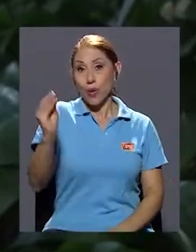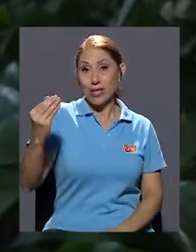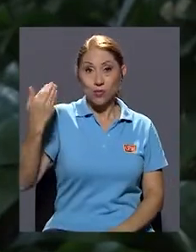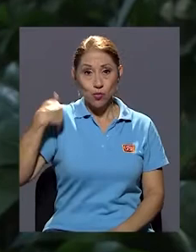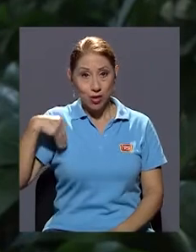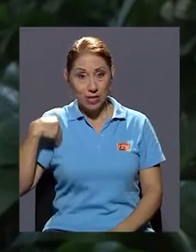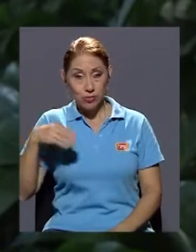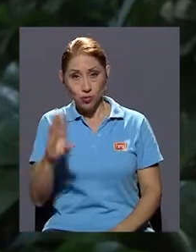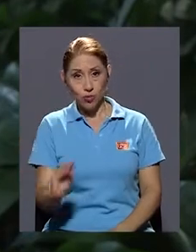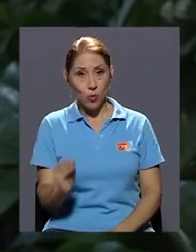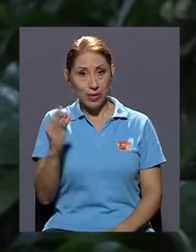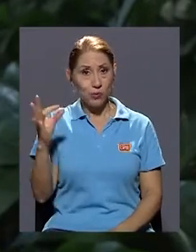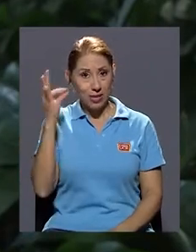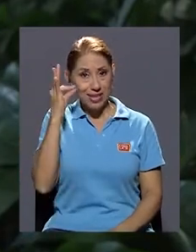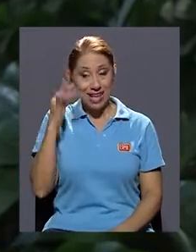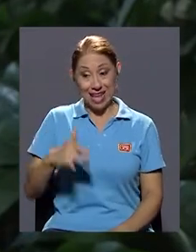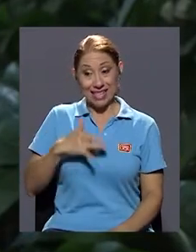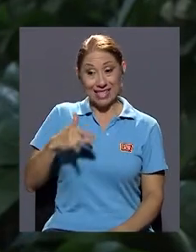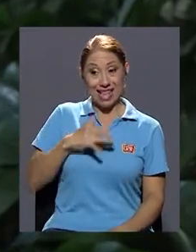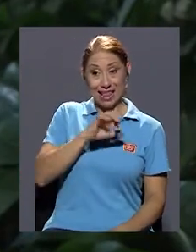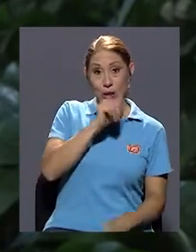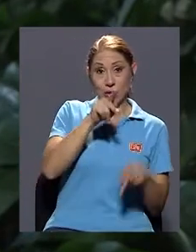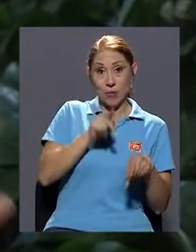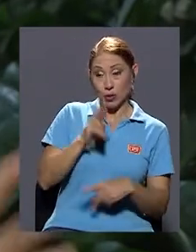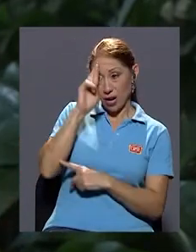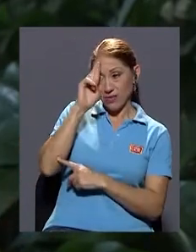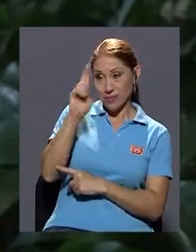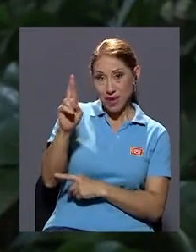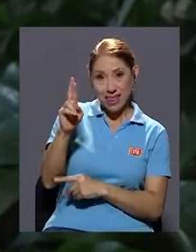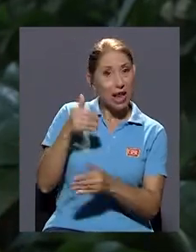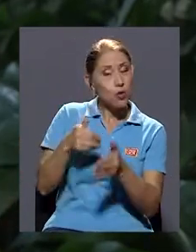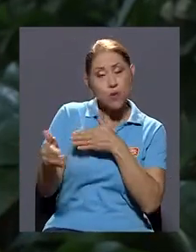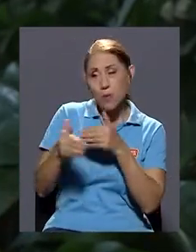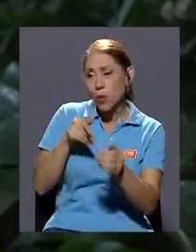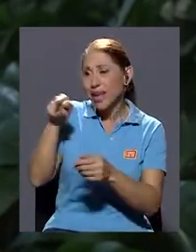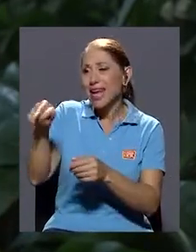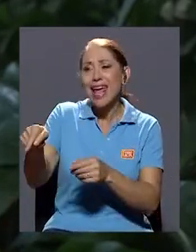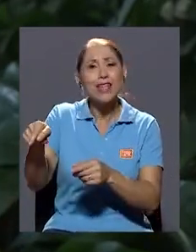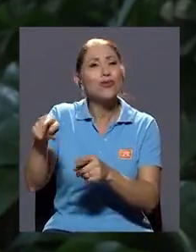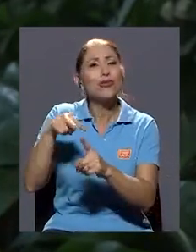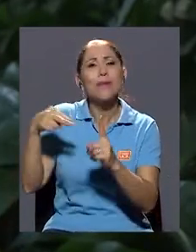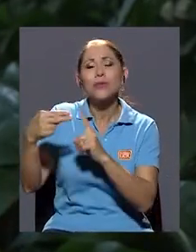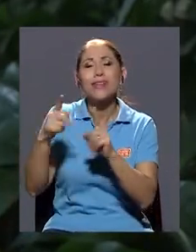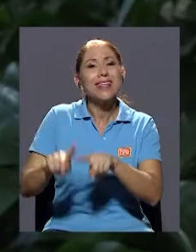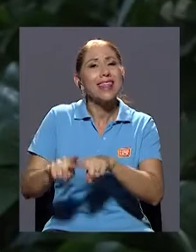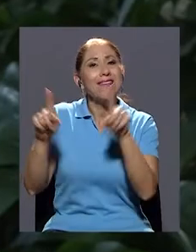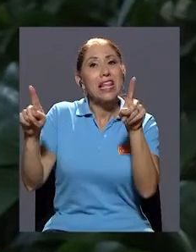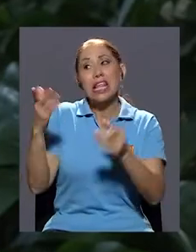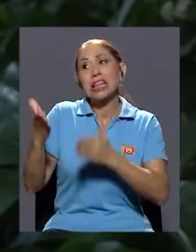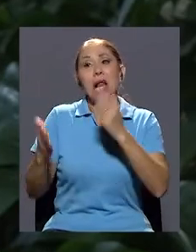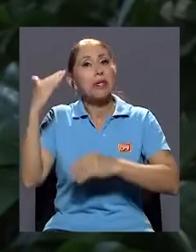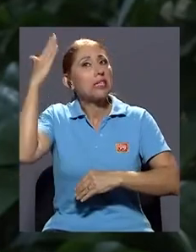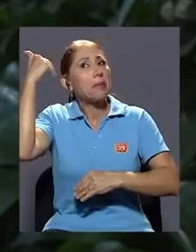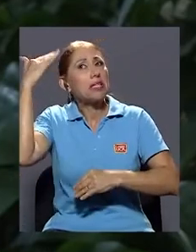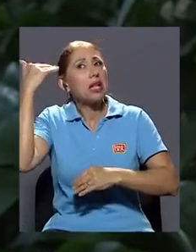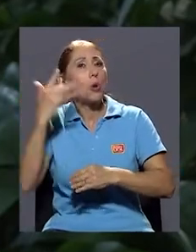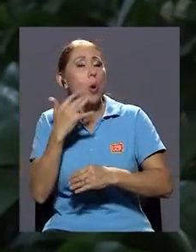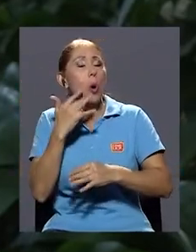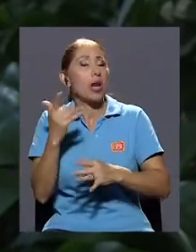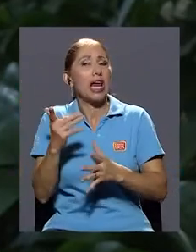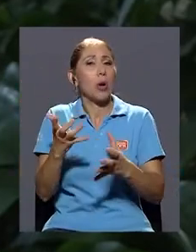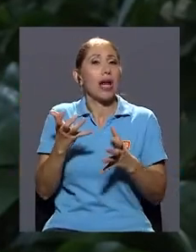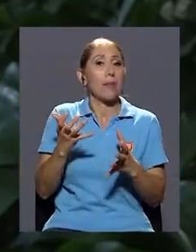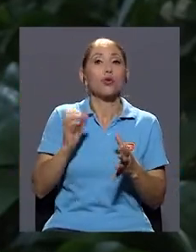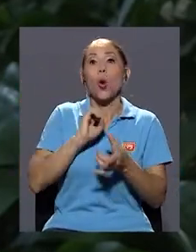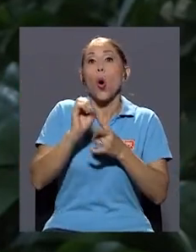sienten respetados, a pesar de que tengan un punto de vista diferente, que se tiñeron el pelo del color, que no queríamos, que se hicieron un piercing